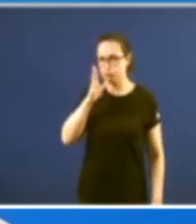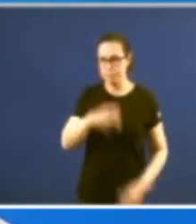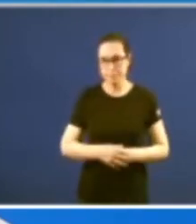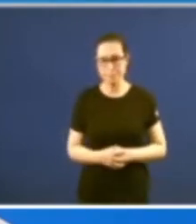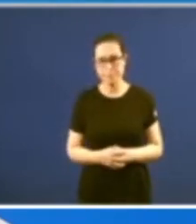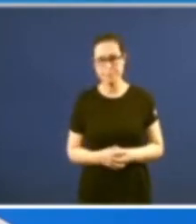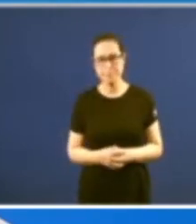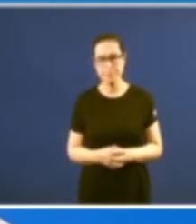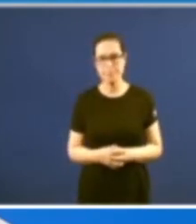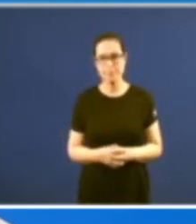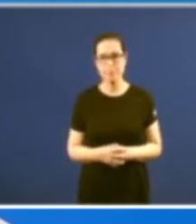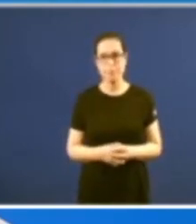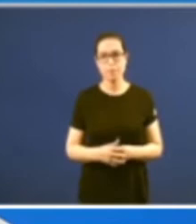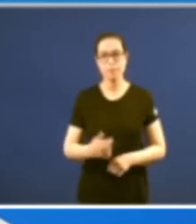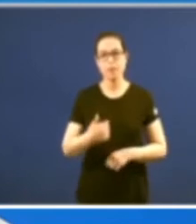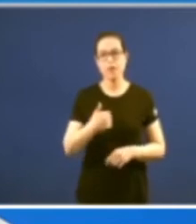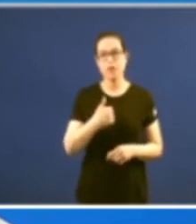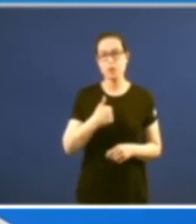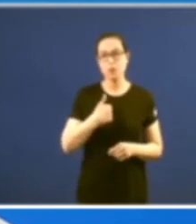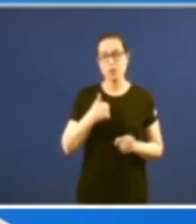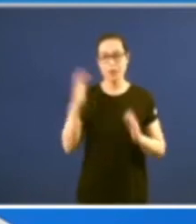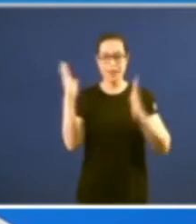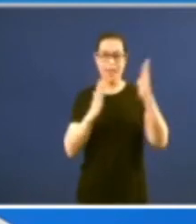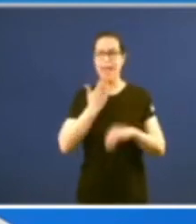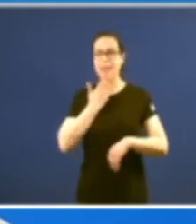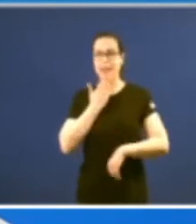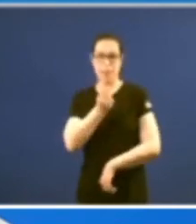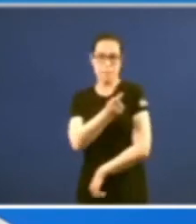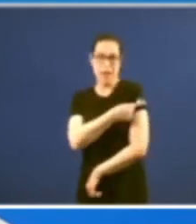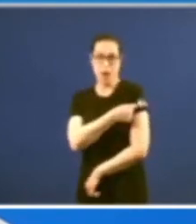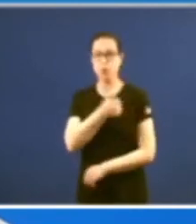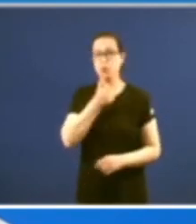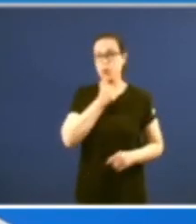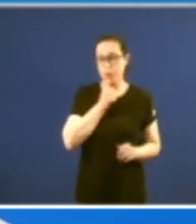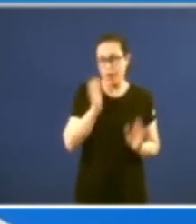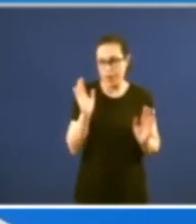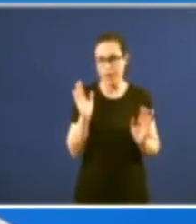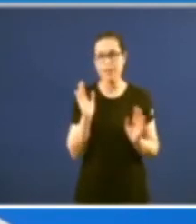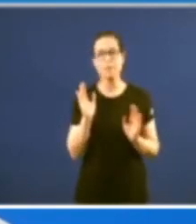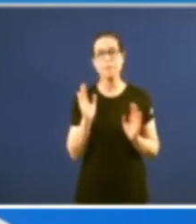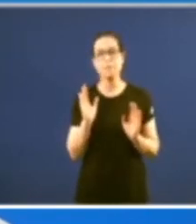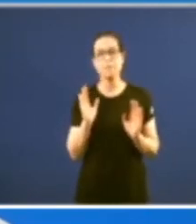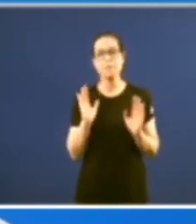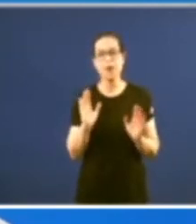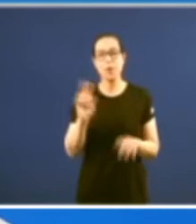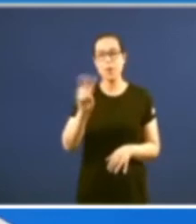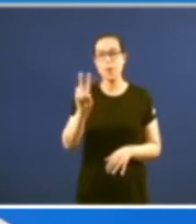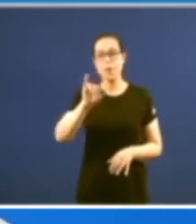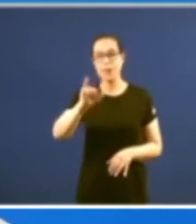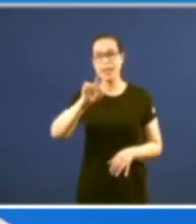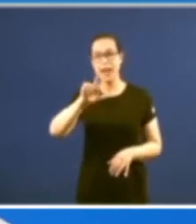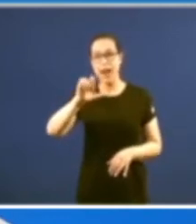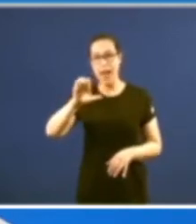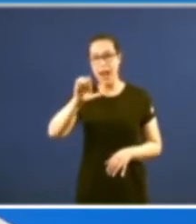non estou na quenda de vacinación ainda pero afortunadamente Vilela fixo un